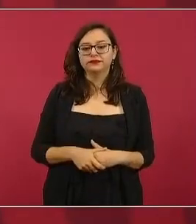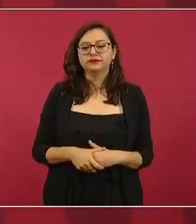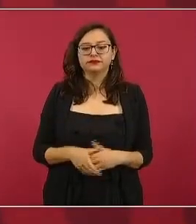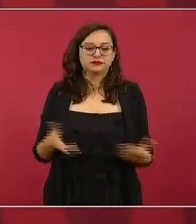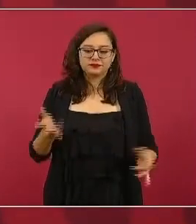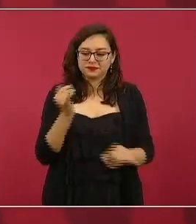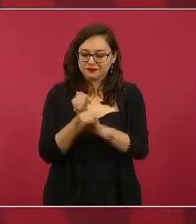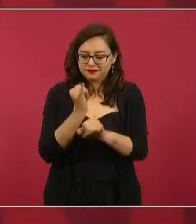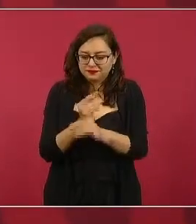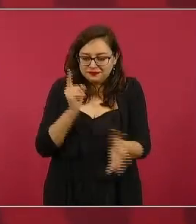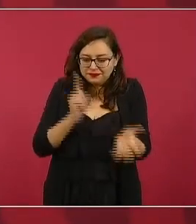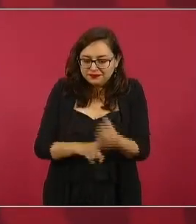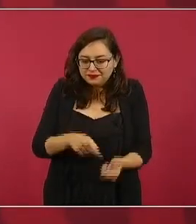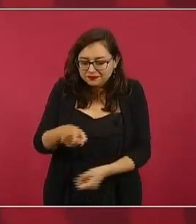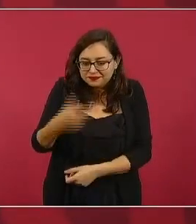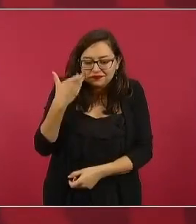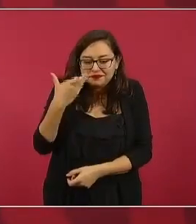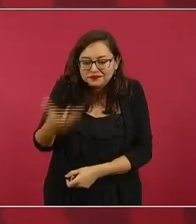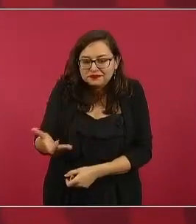hasta en las redes